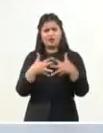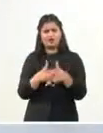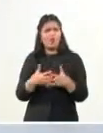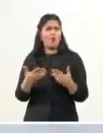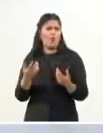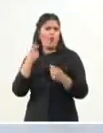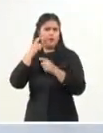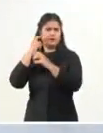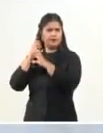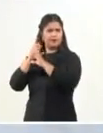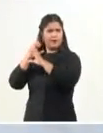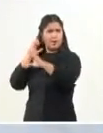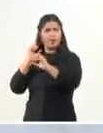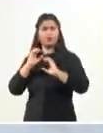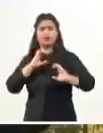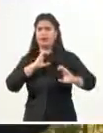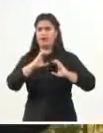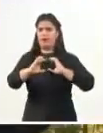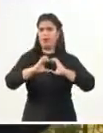con las comunicaciones.